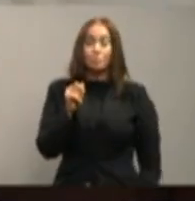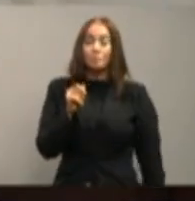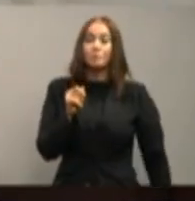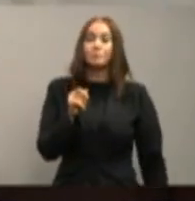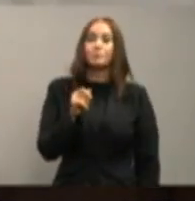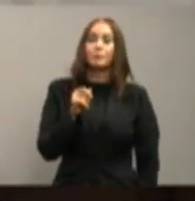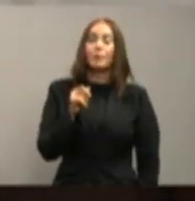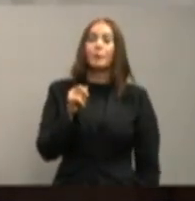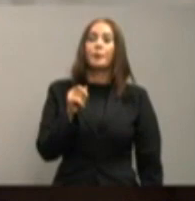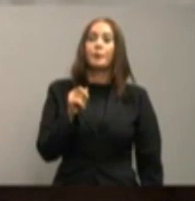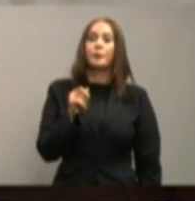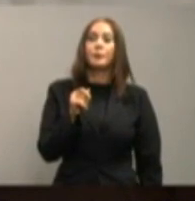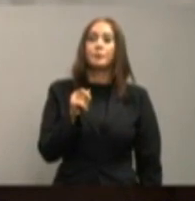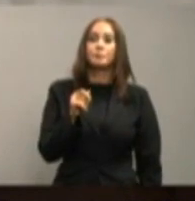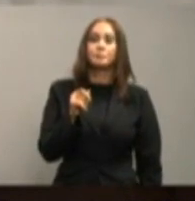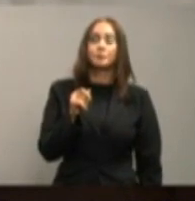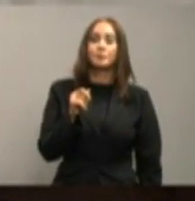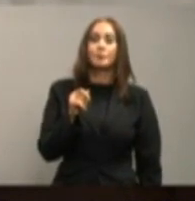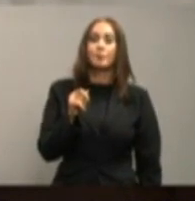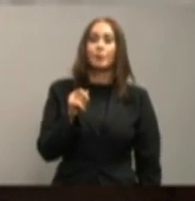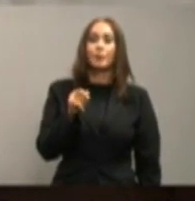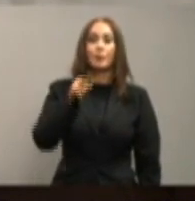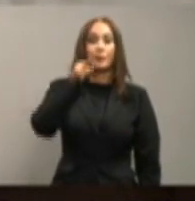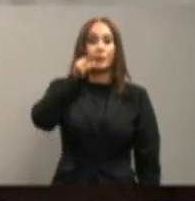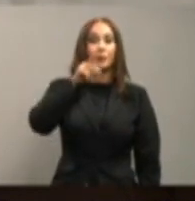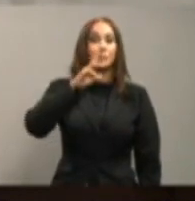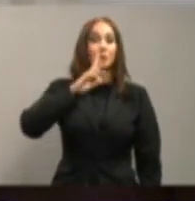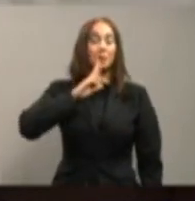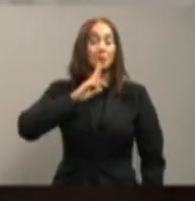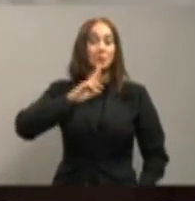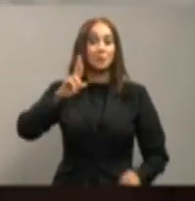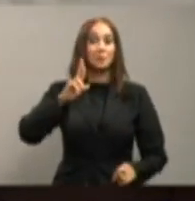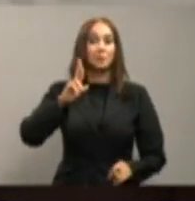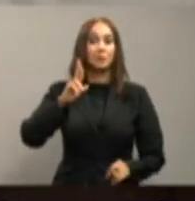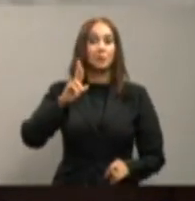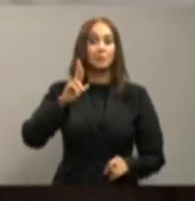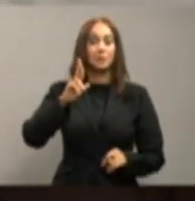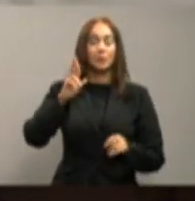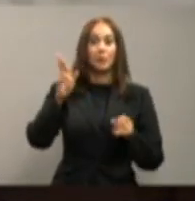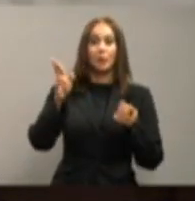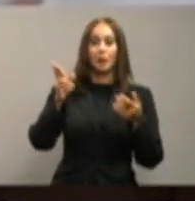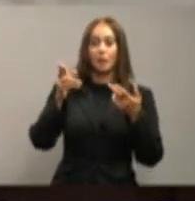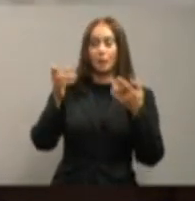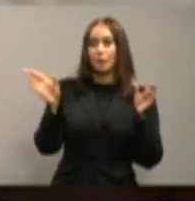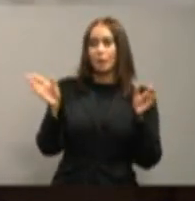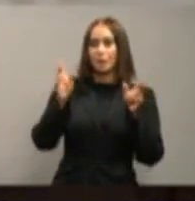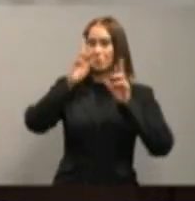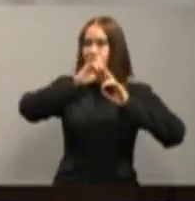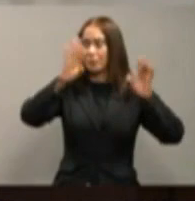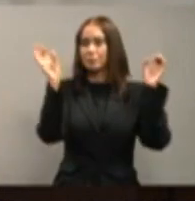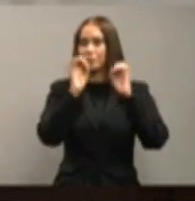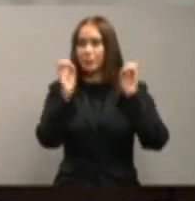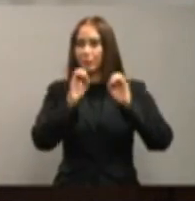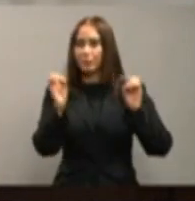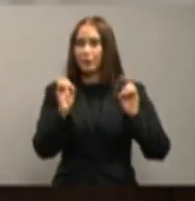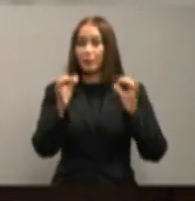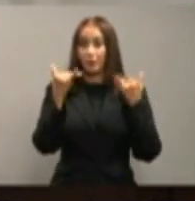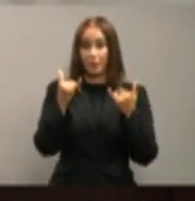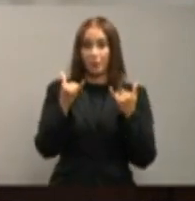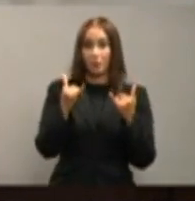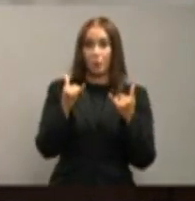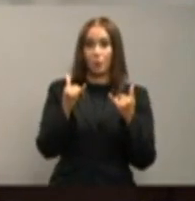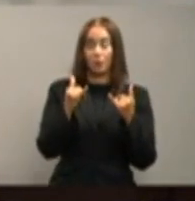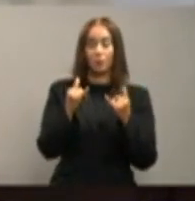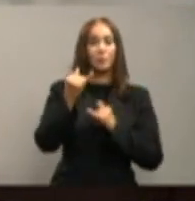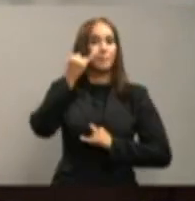mira, Gilbert, yo creo que tú, en parte, le has dado respuesta a tu pregunta. Tú dices que se está incumpliendo la disposición actual. Entonces,